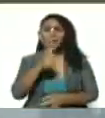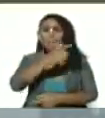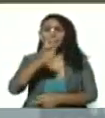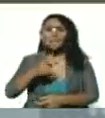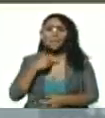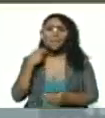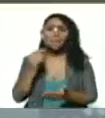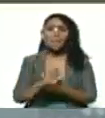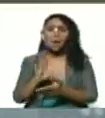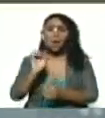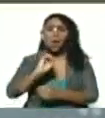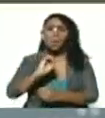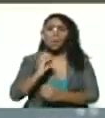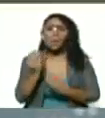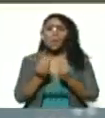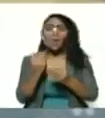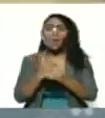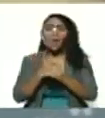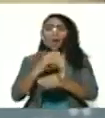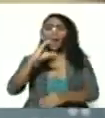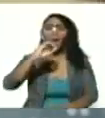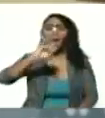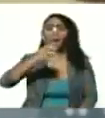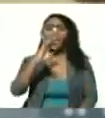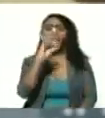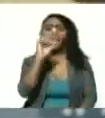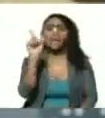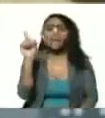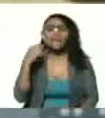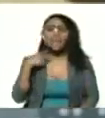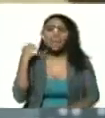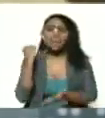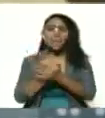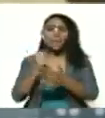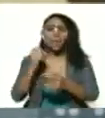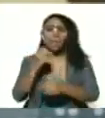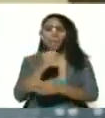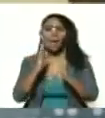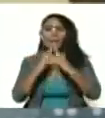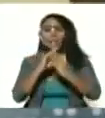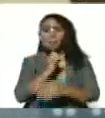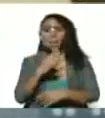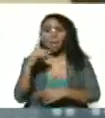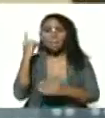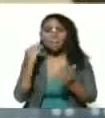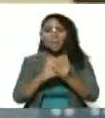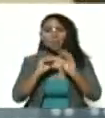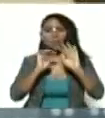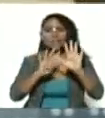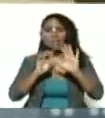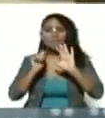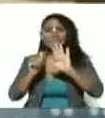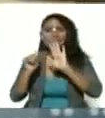como Fabricio Ojeda, torturado y asesinado en el Palacio Blanco en 1966.